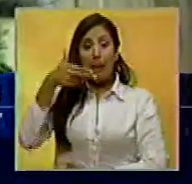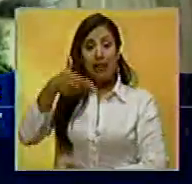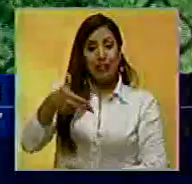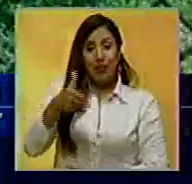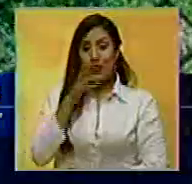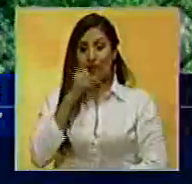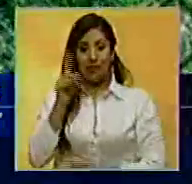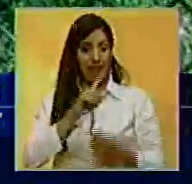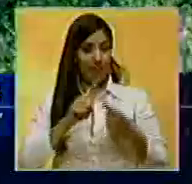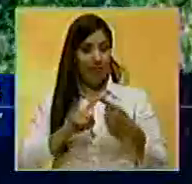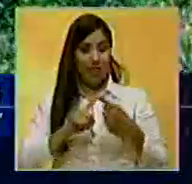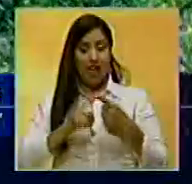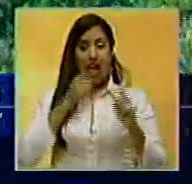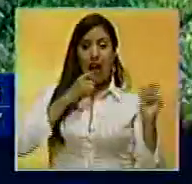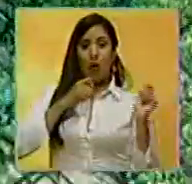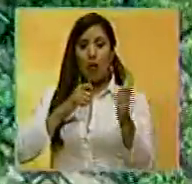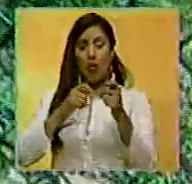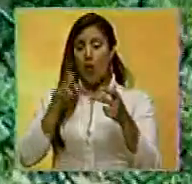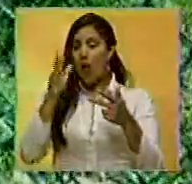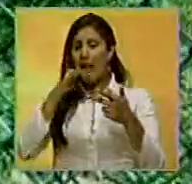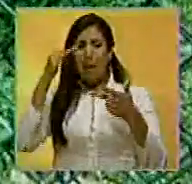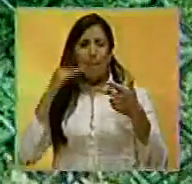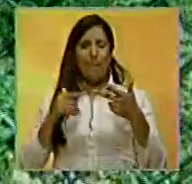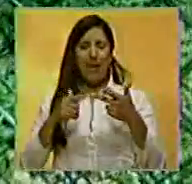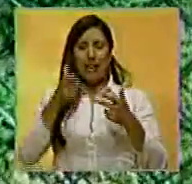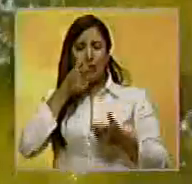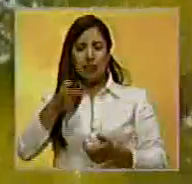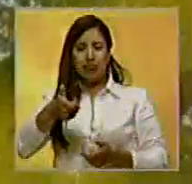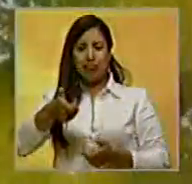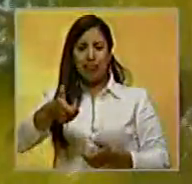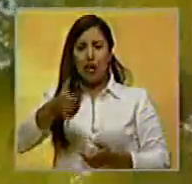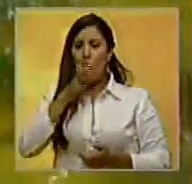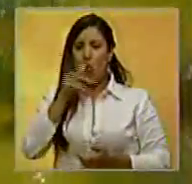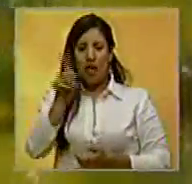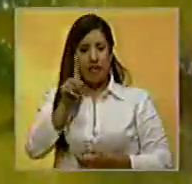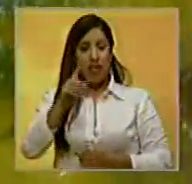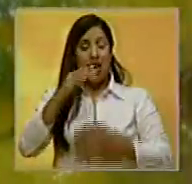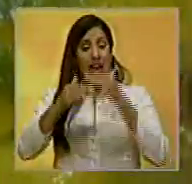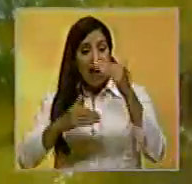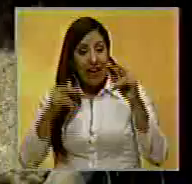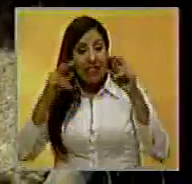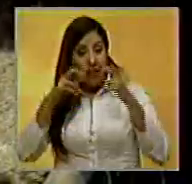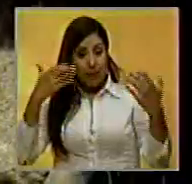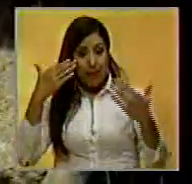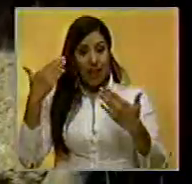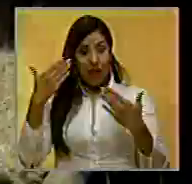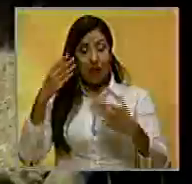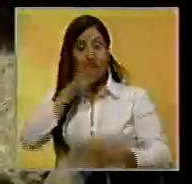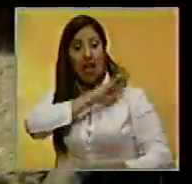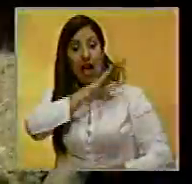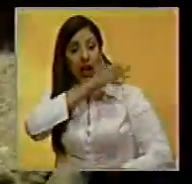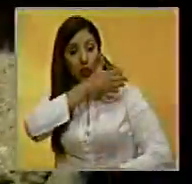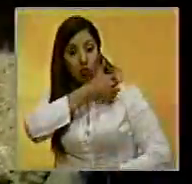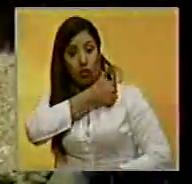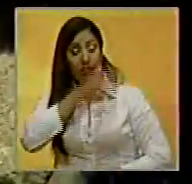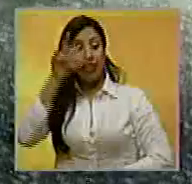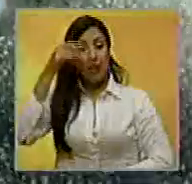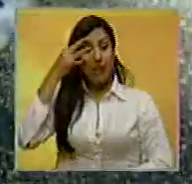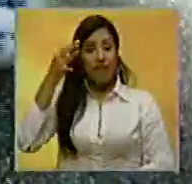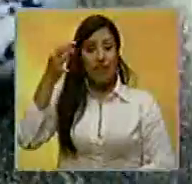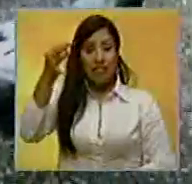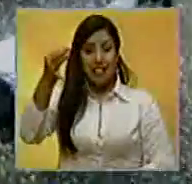fuego, tampoco poncho y mucho menos linterna. Mientras avanza la investigación por parte de las autoridades y la